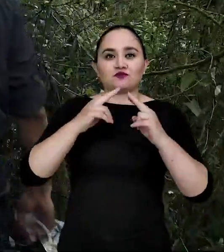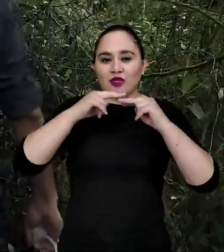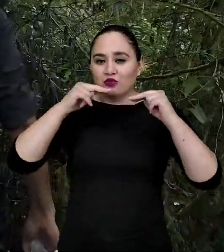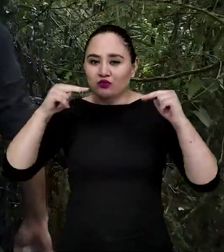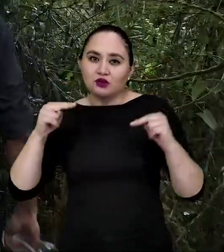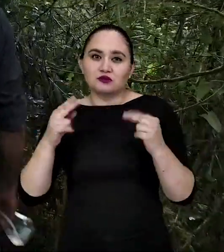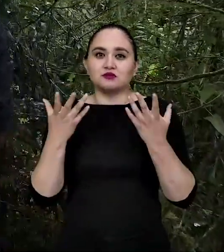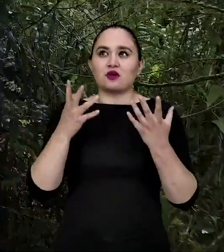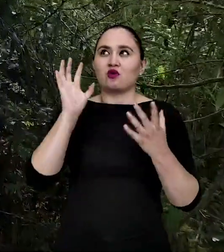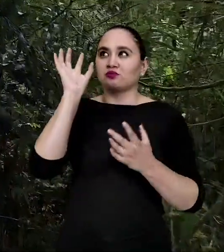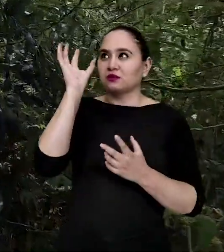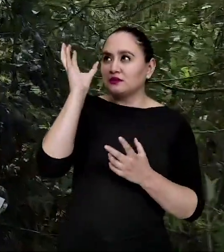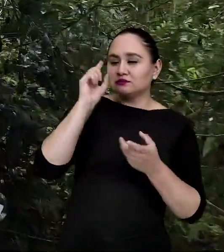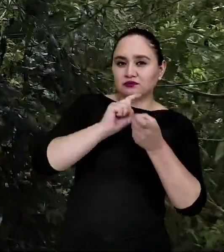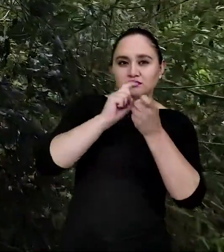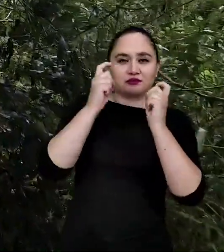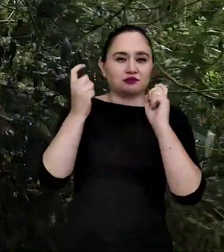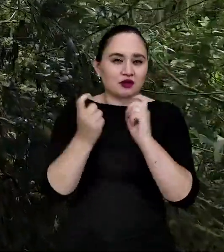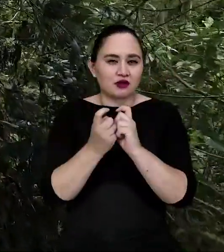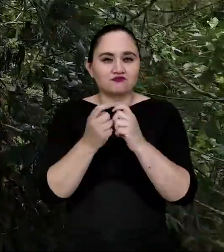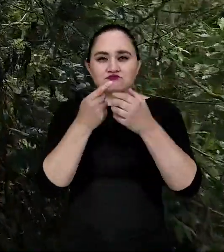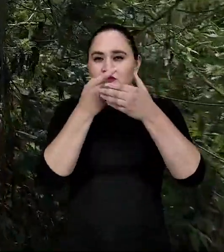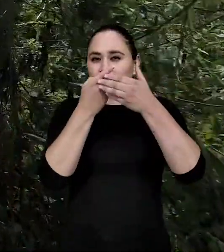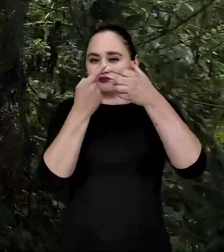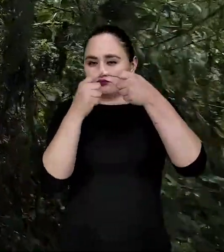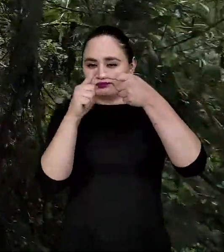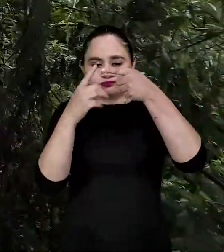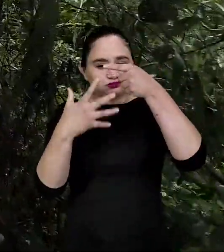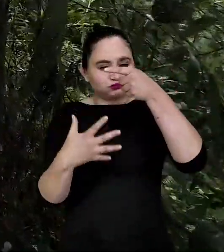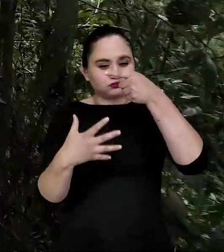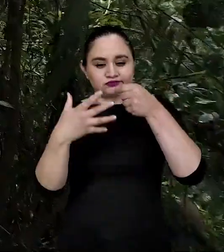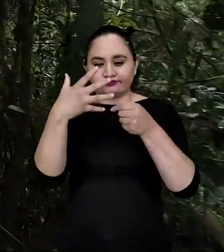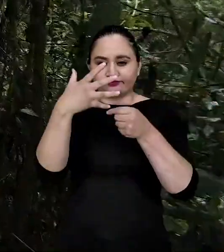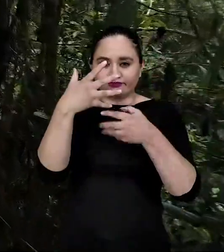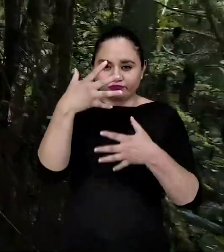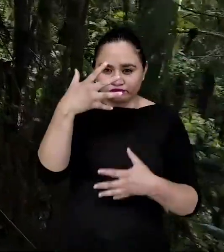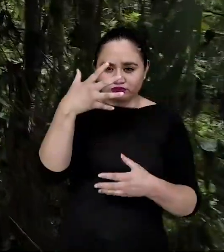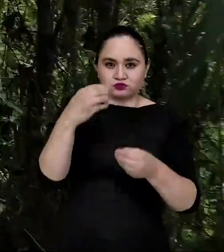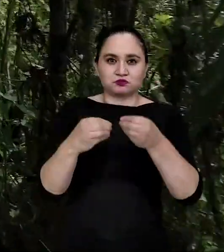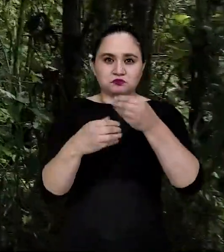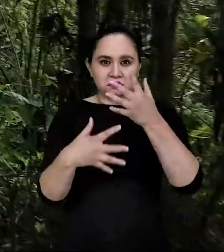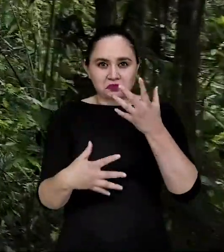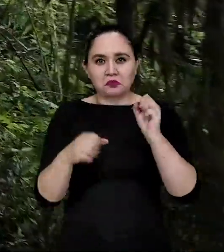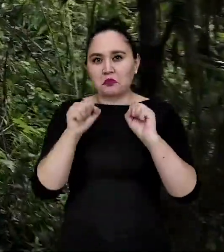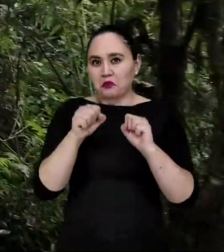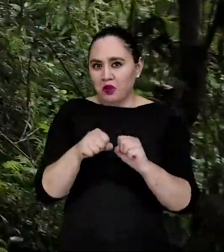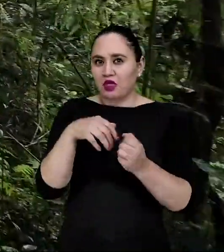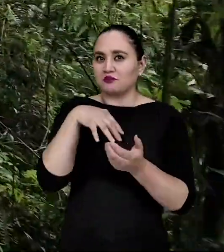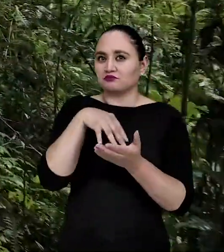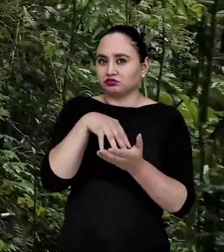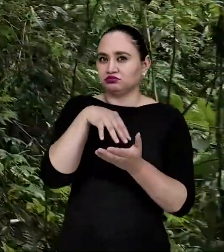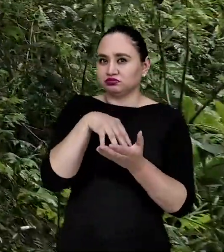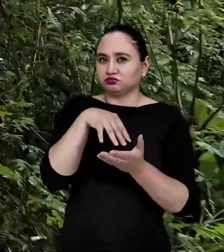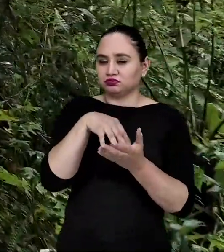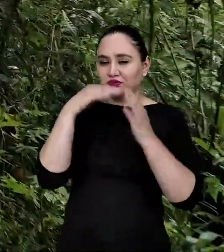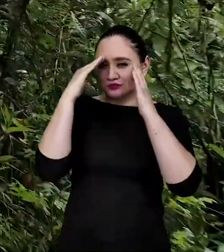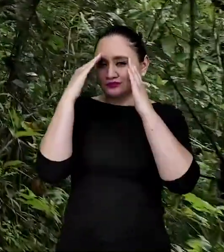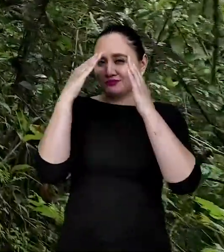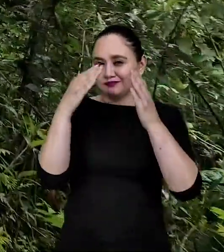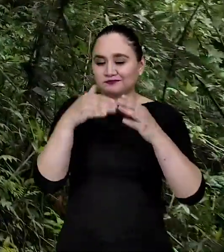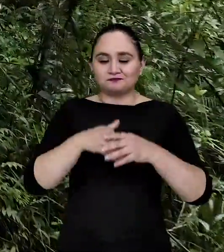climático. Hay muchas subramas de la biología en las que uno puede